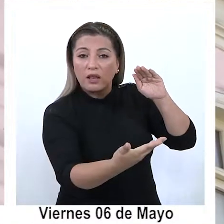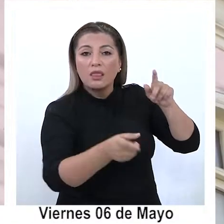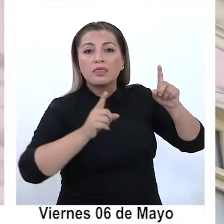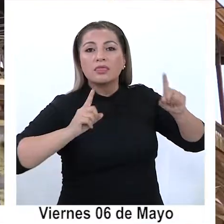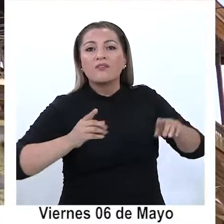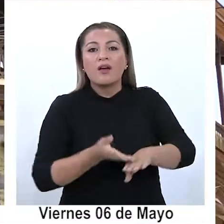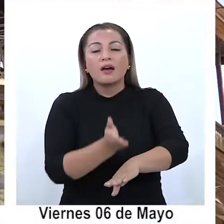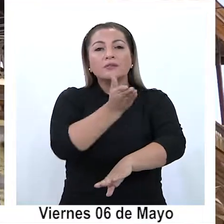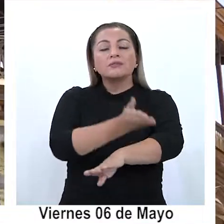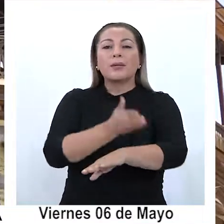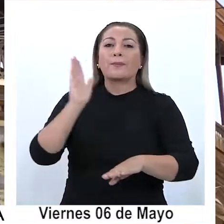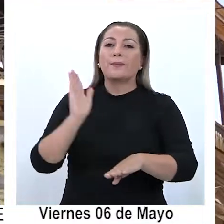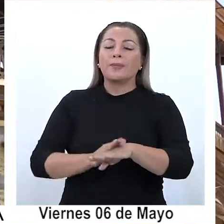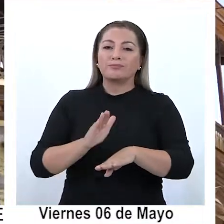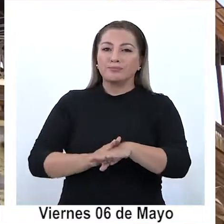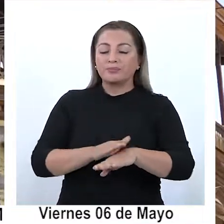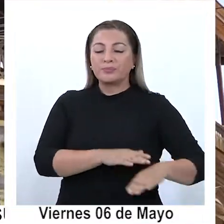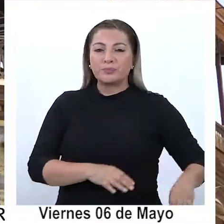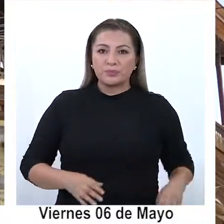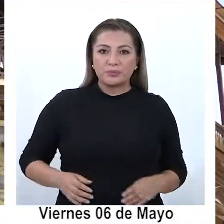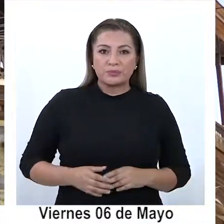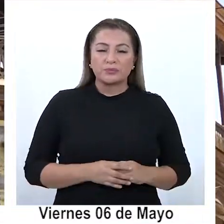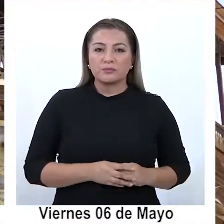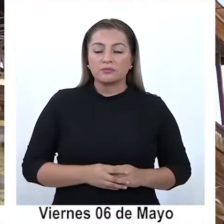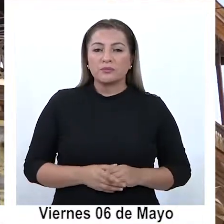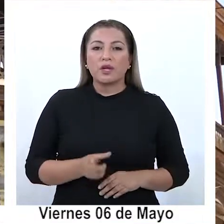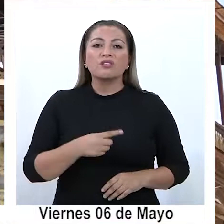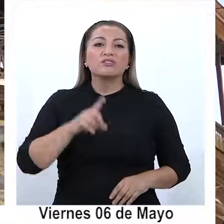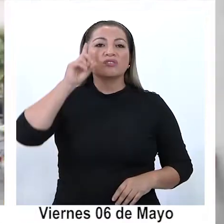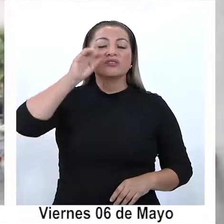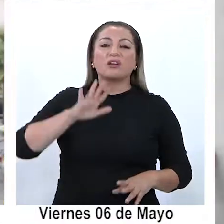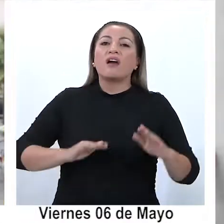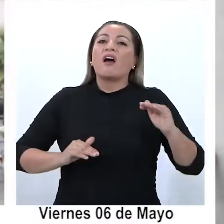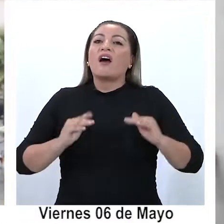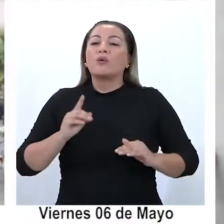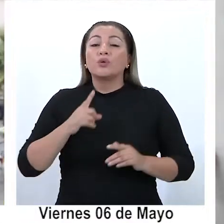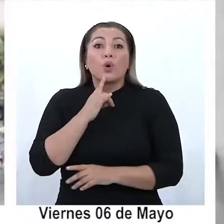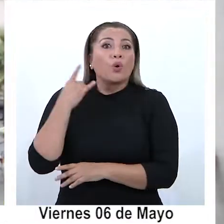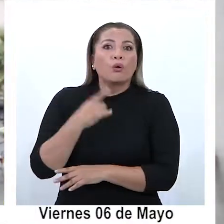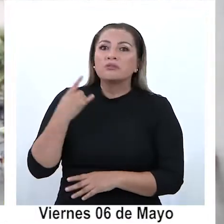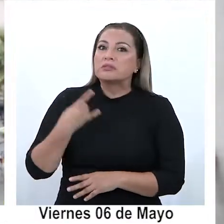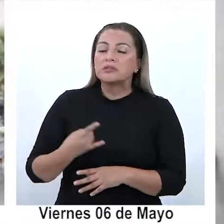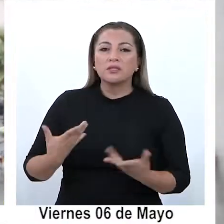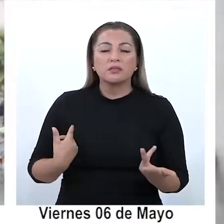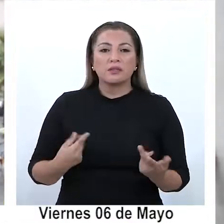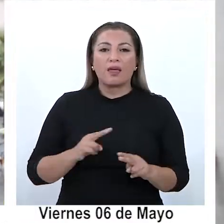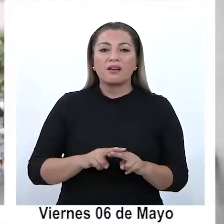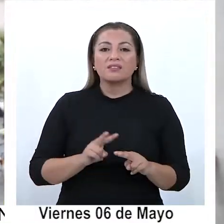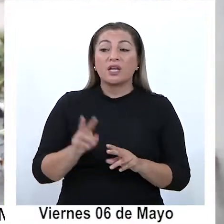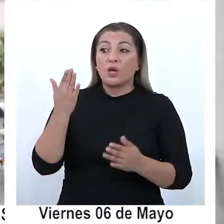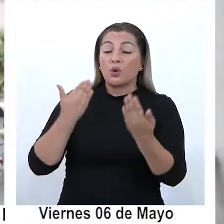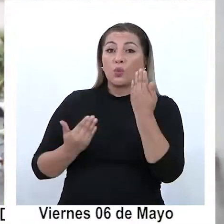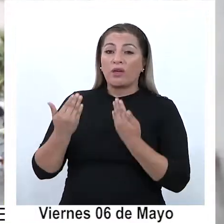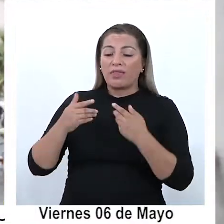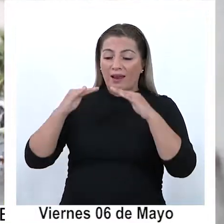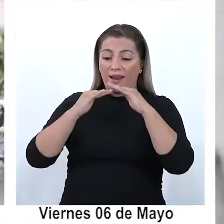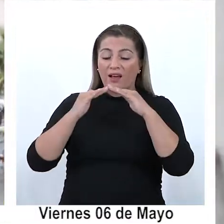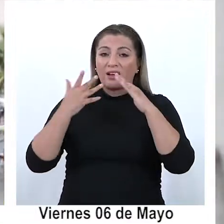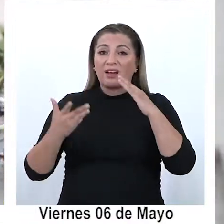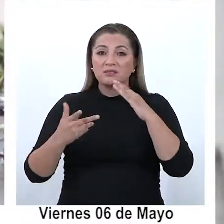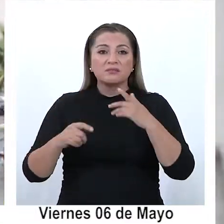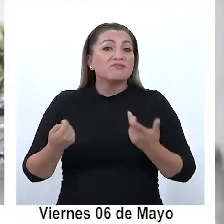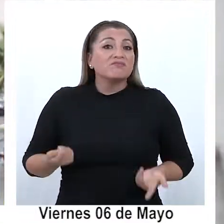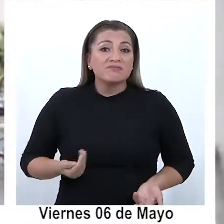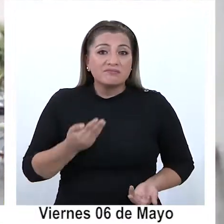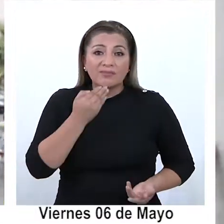debe pasar por una autorización. Nosotros entendemos que a veces puede haber una urgencia, ¿no es cierto?, de resguardo, pero eso no